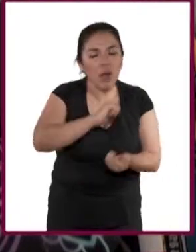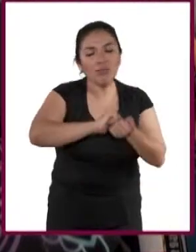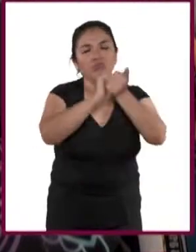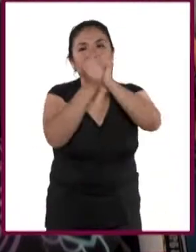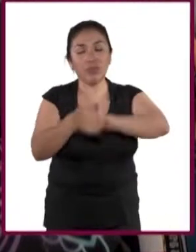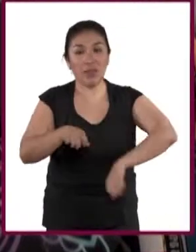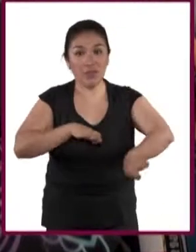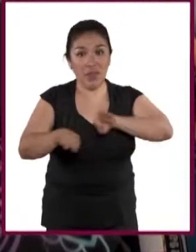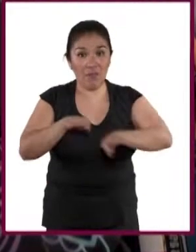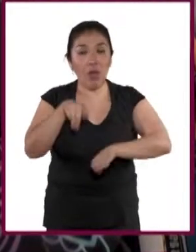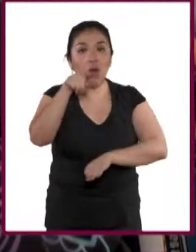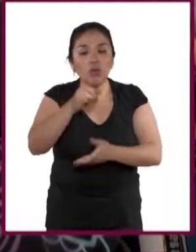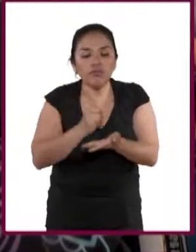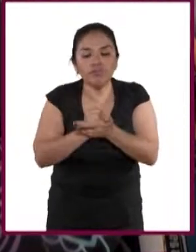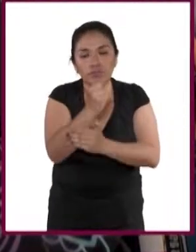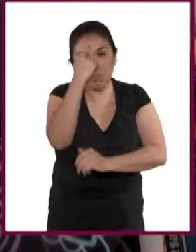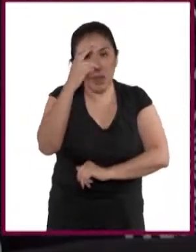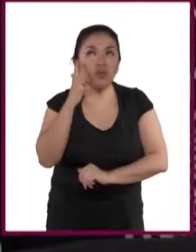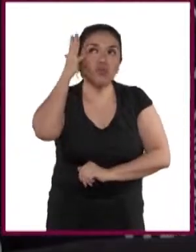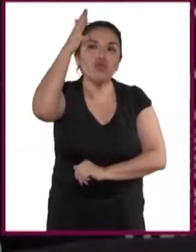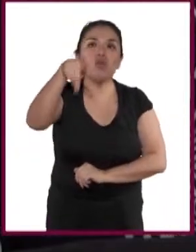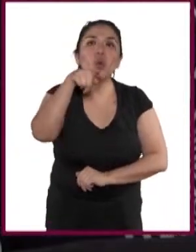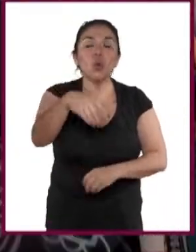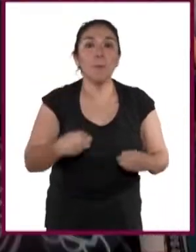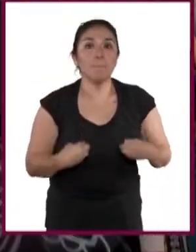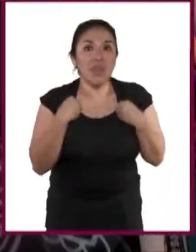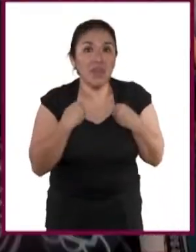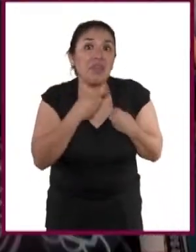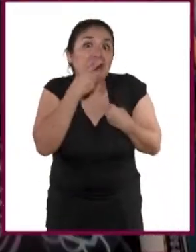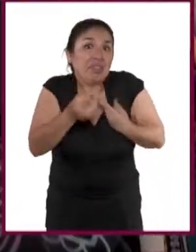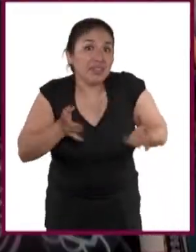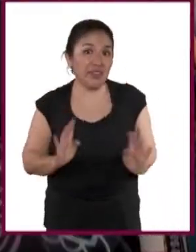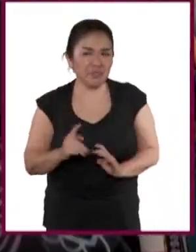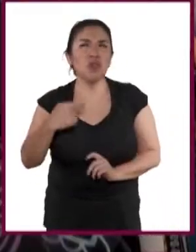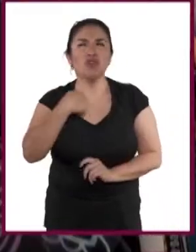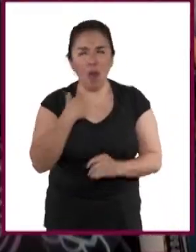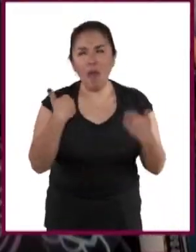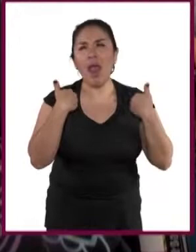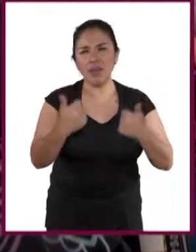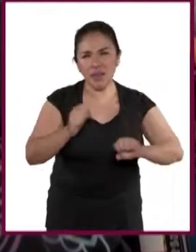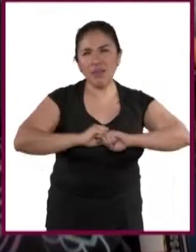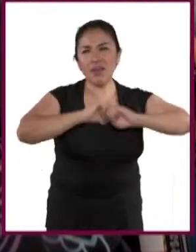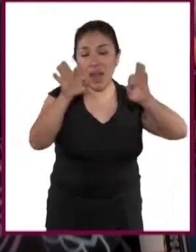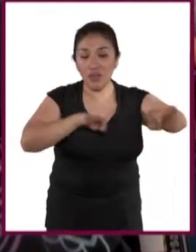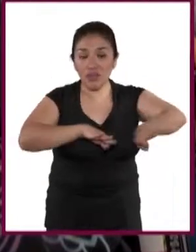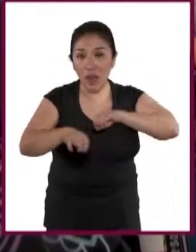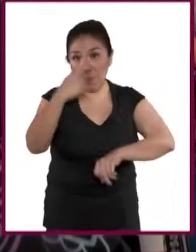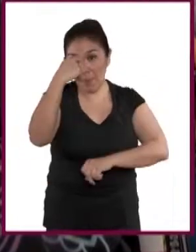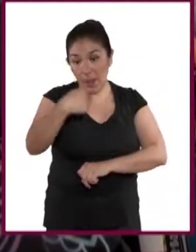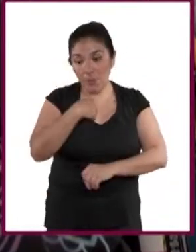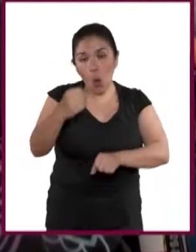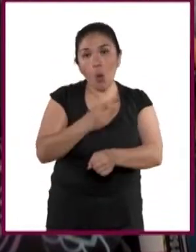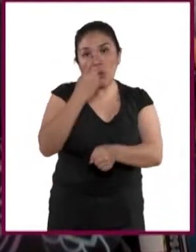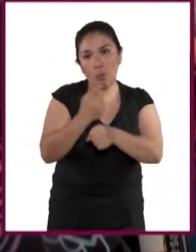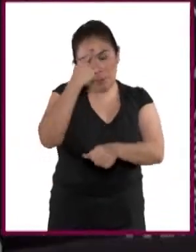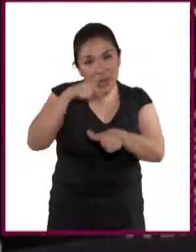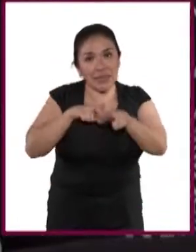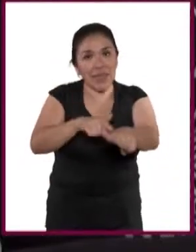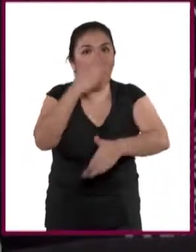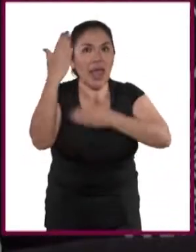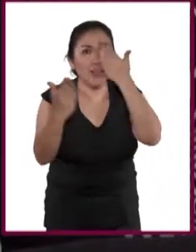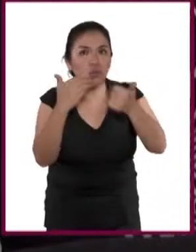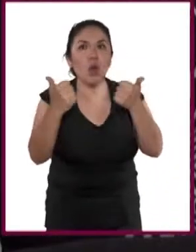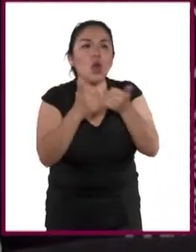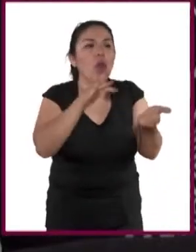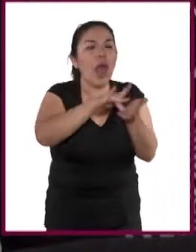determinará nuestra trayectoria de vida? ¿Será? A mí me queda claro que el trabajo nos da la oportunidad de seguir estudiando, de